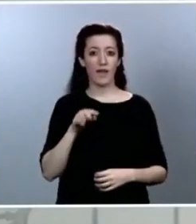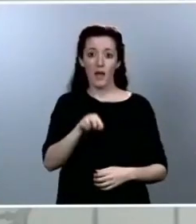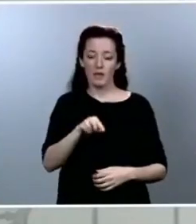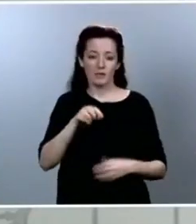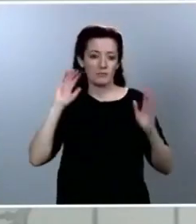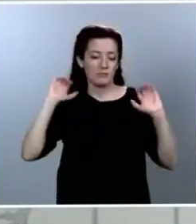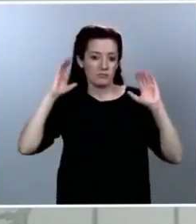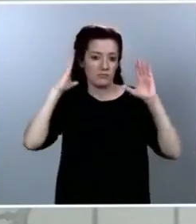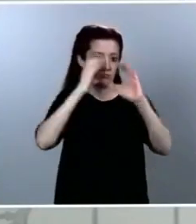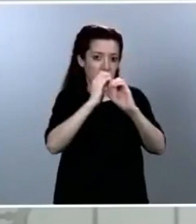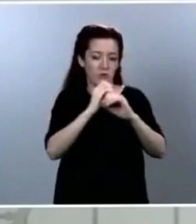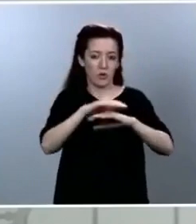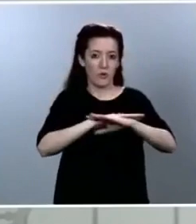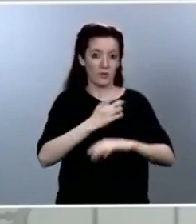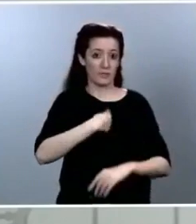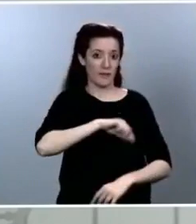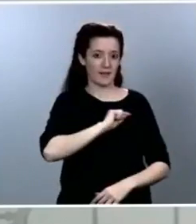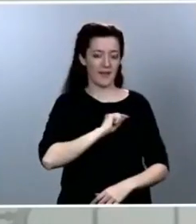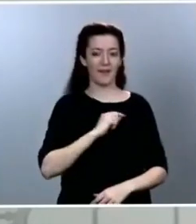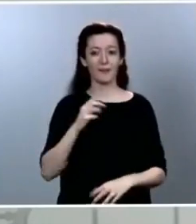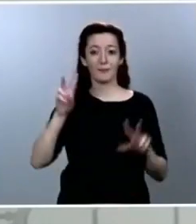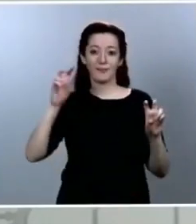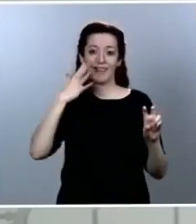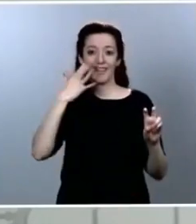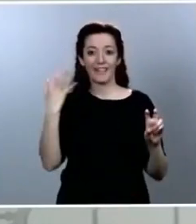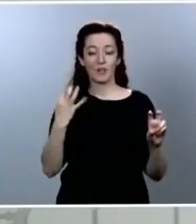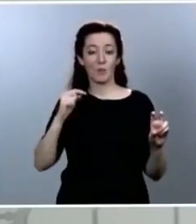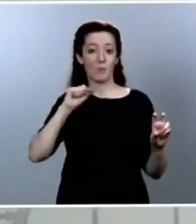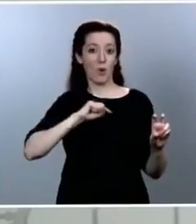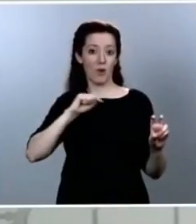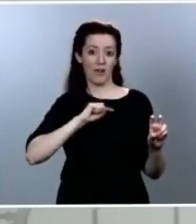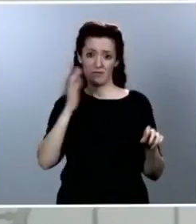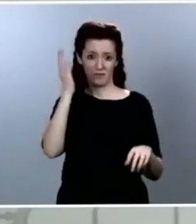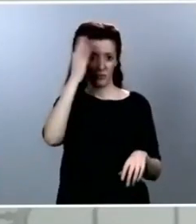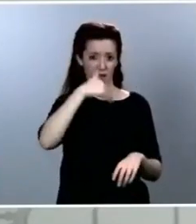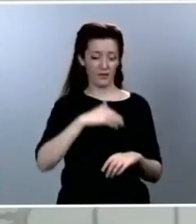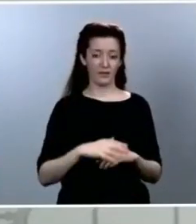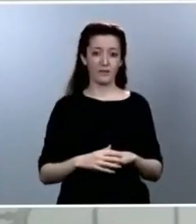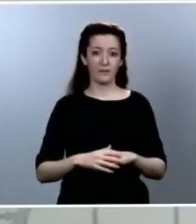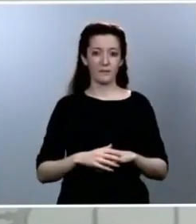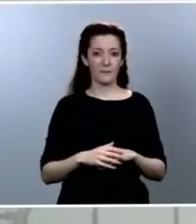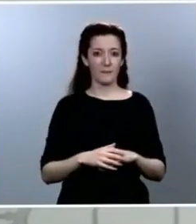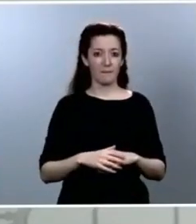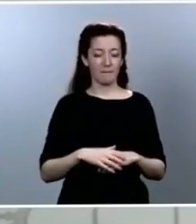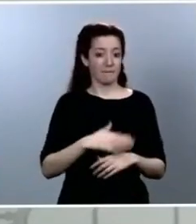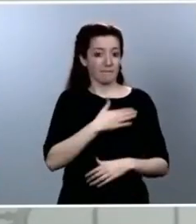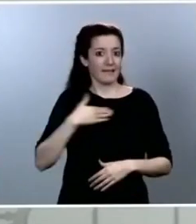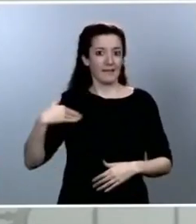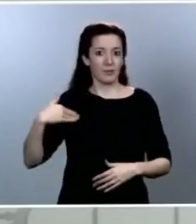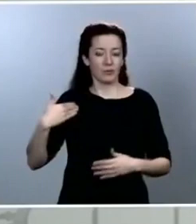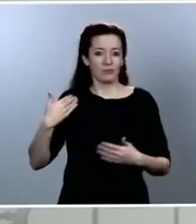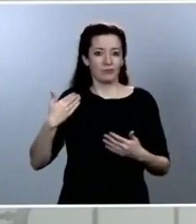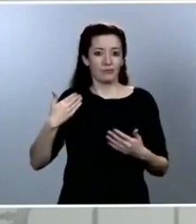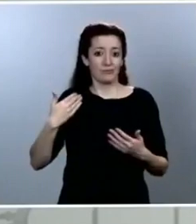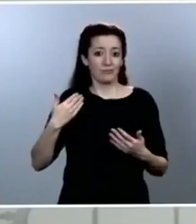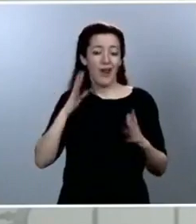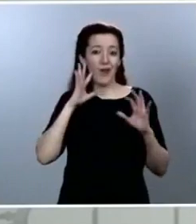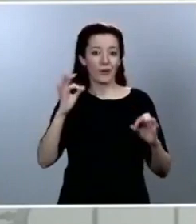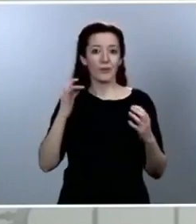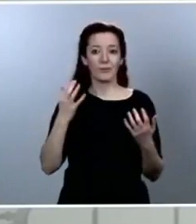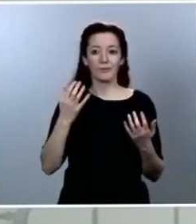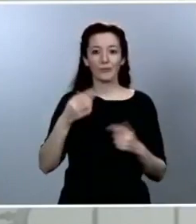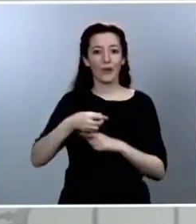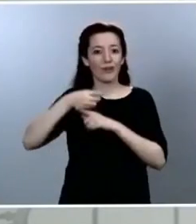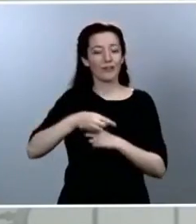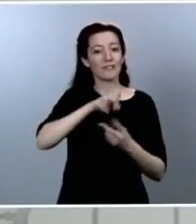gobierno que queremos cumplir con nuestras, como todos, somos un gobierno que queremos cumplir con nuestras obligaciones fiscales, porque queremos tener un sistema